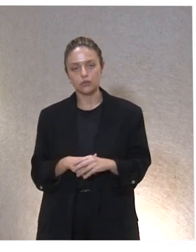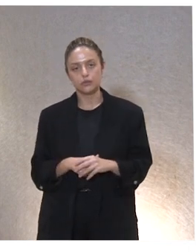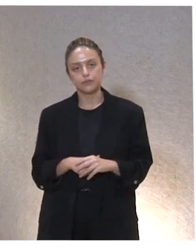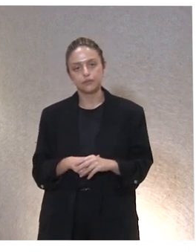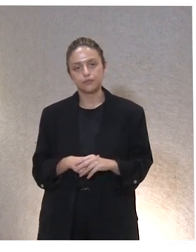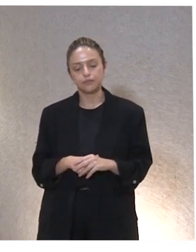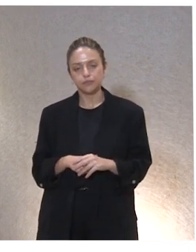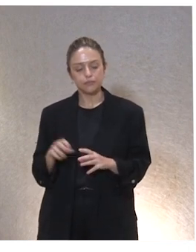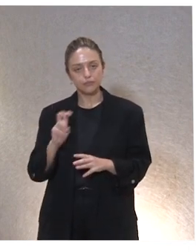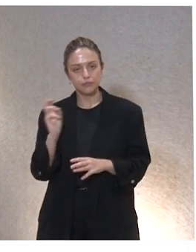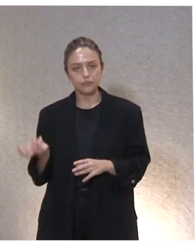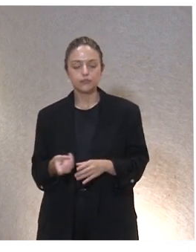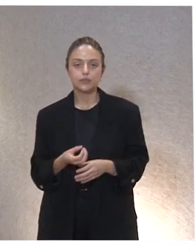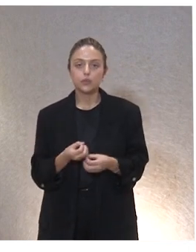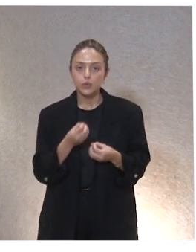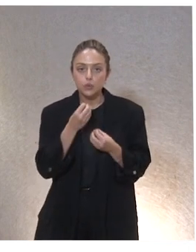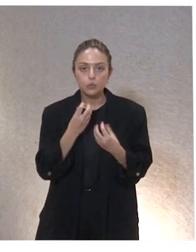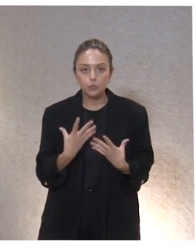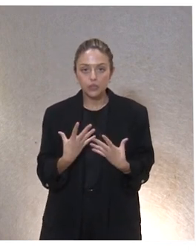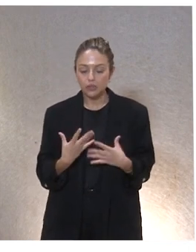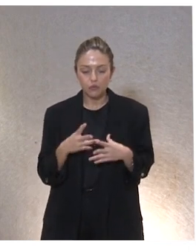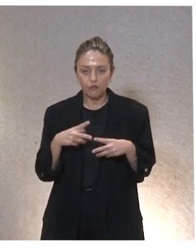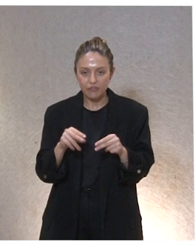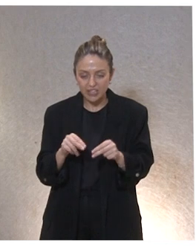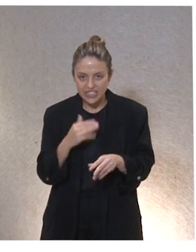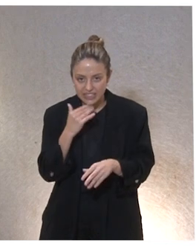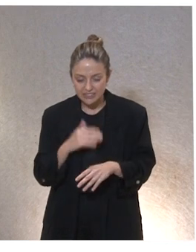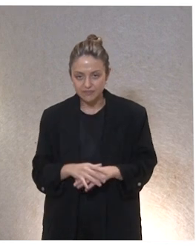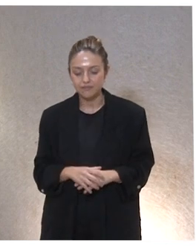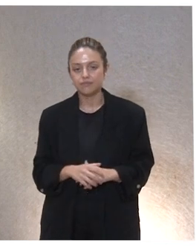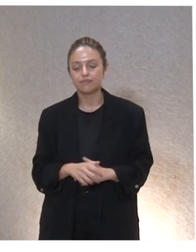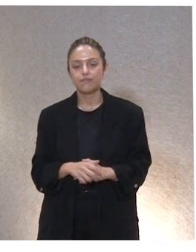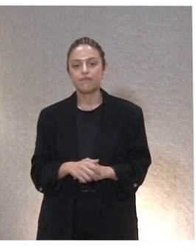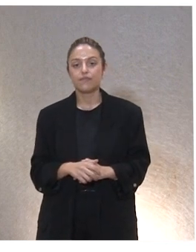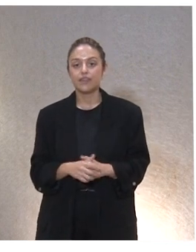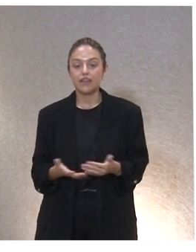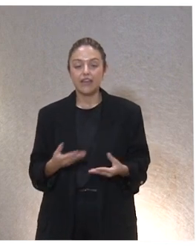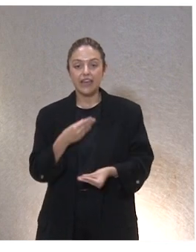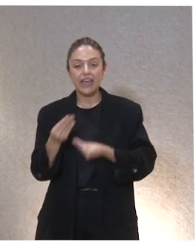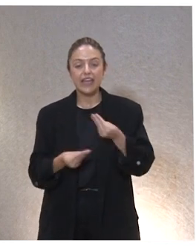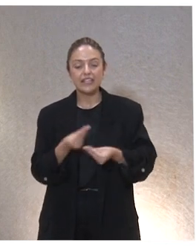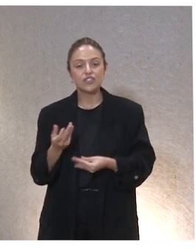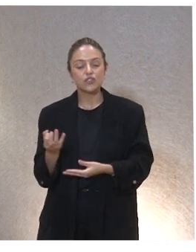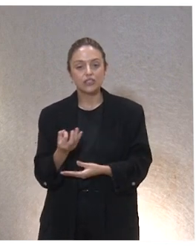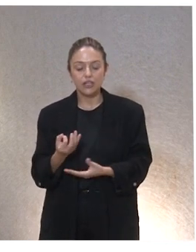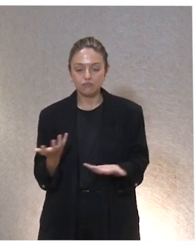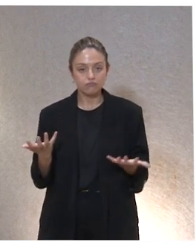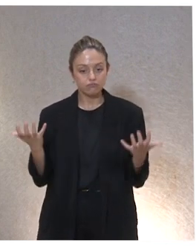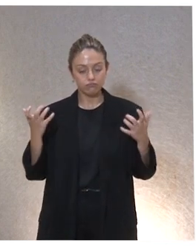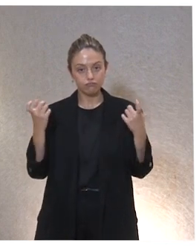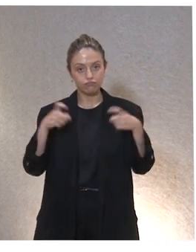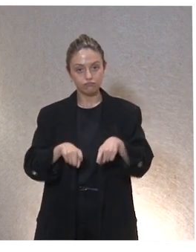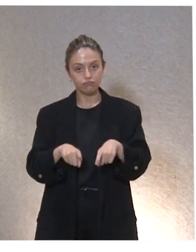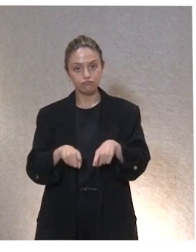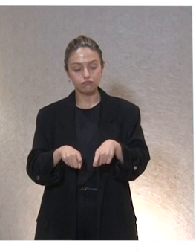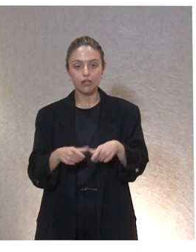y demás. Bueno, voy terminando. ¿Qué es lo que hemos hecho? Nos hemos reunido y lo que hemos estructurado